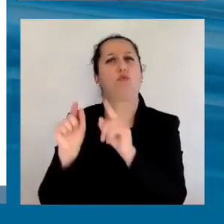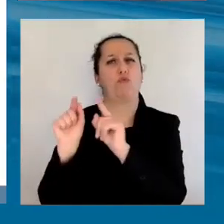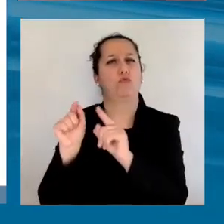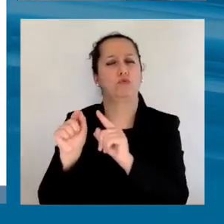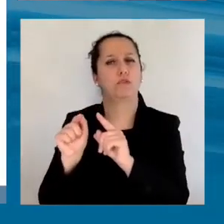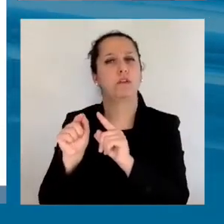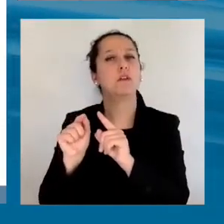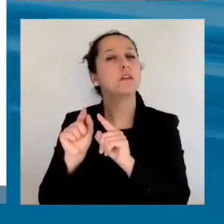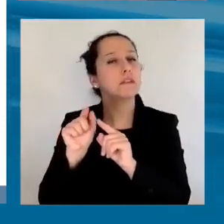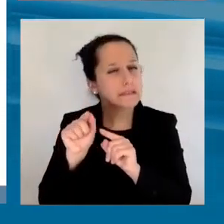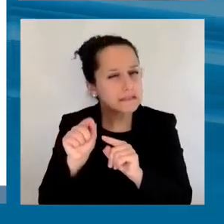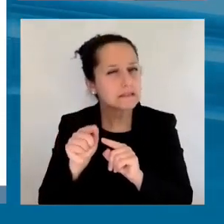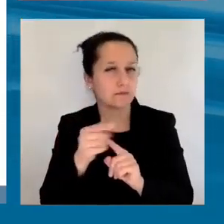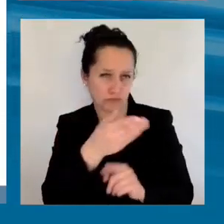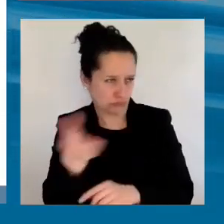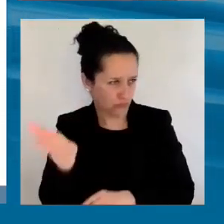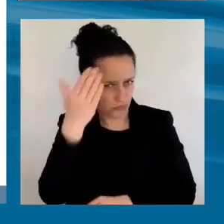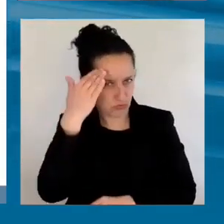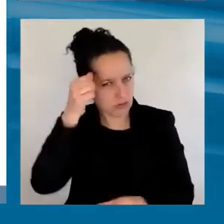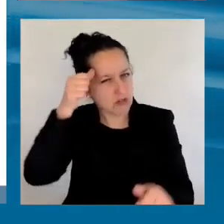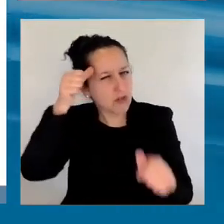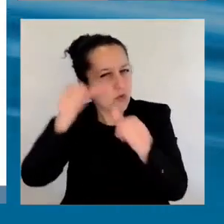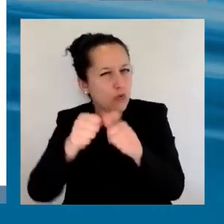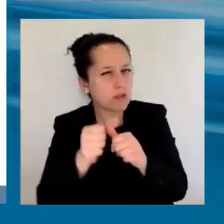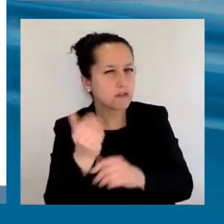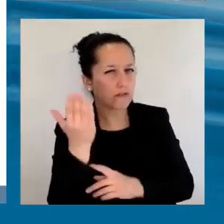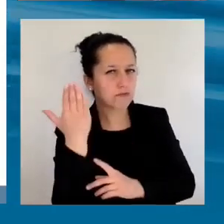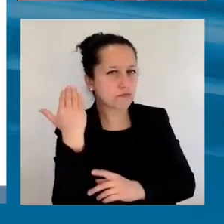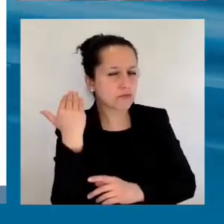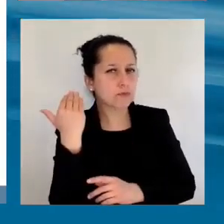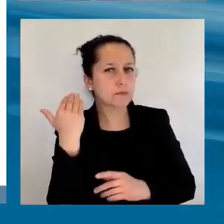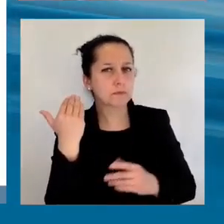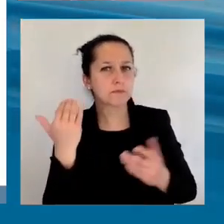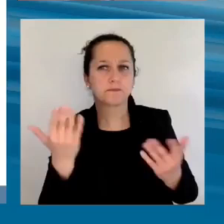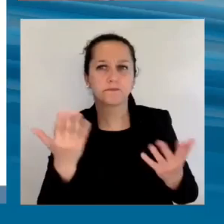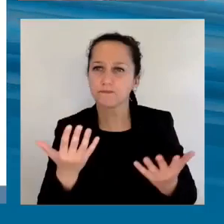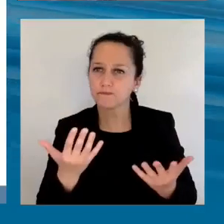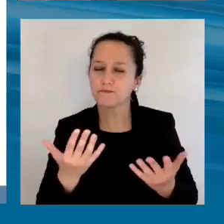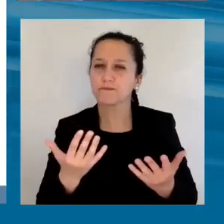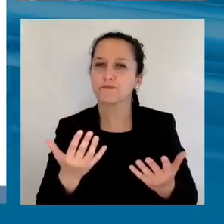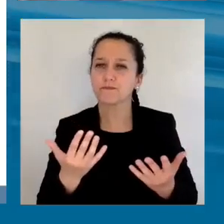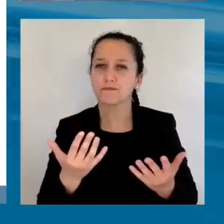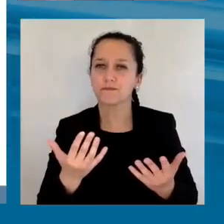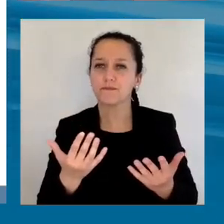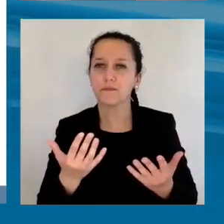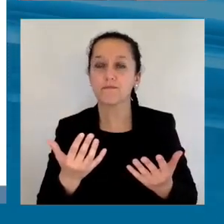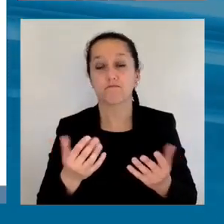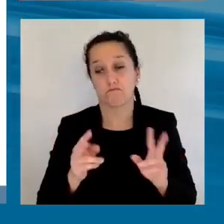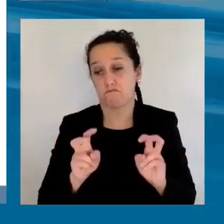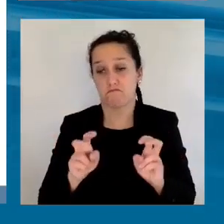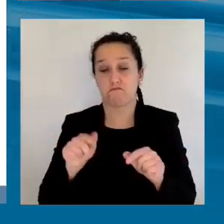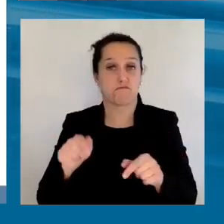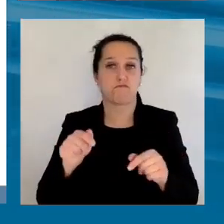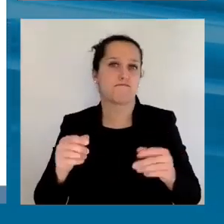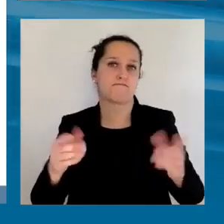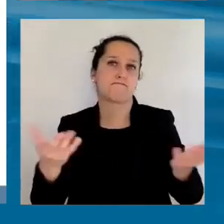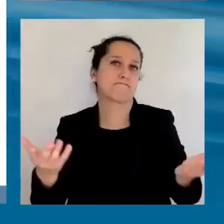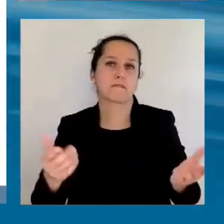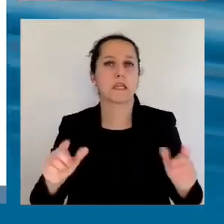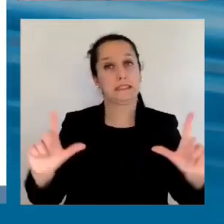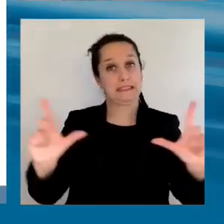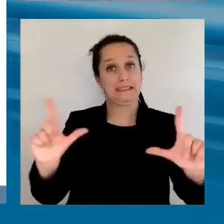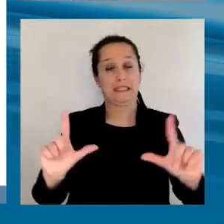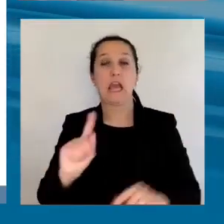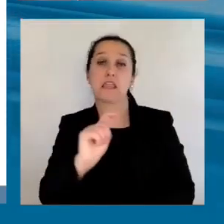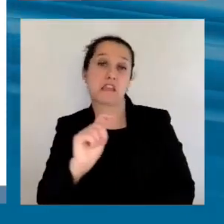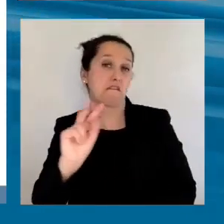eficiencia? Bueno, recuerden ustedes cómo se celebraba aquello de que un producto, una pantalla plana de televisión, un